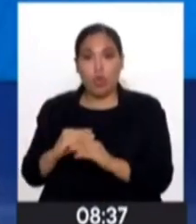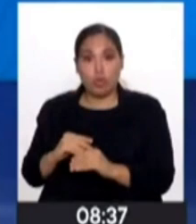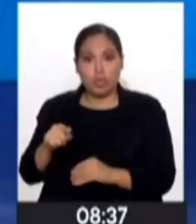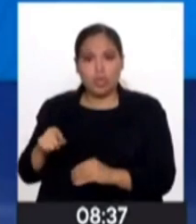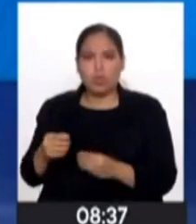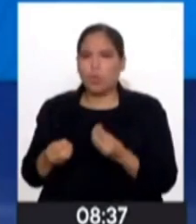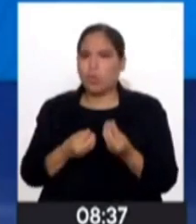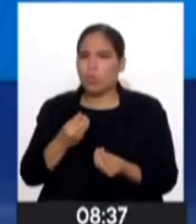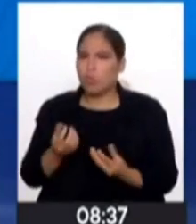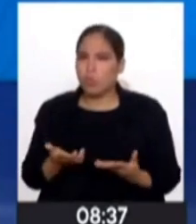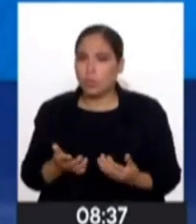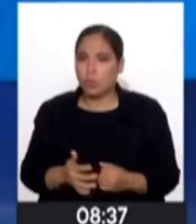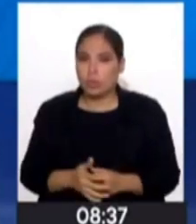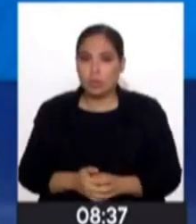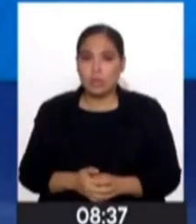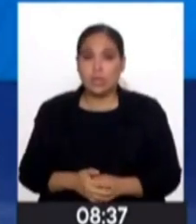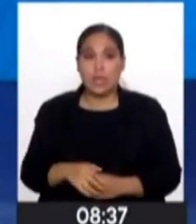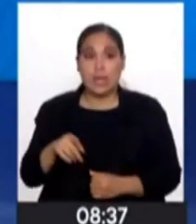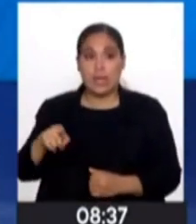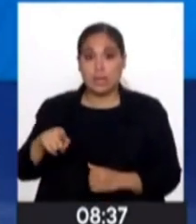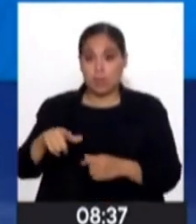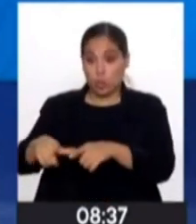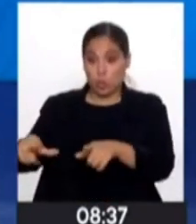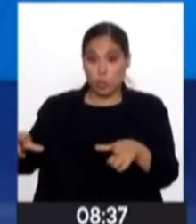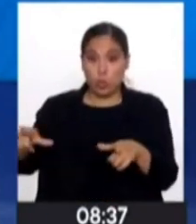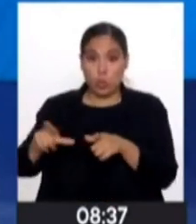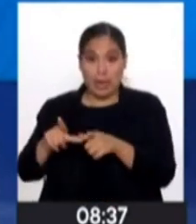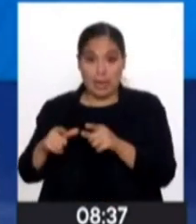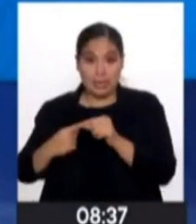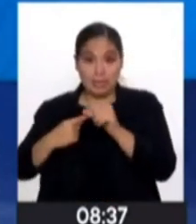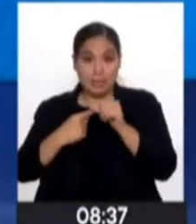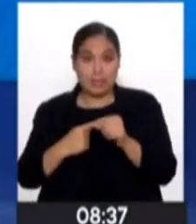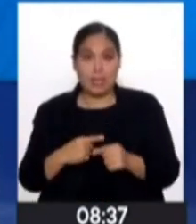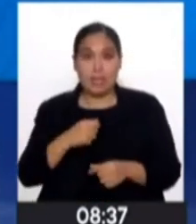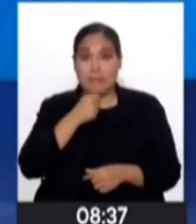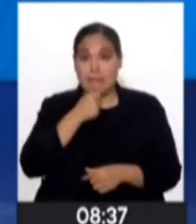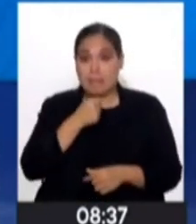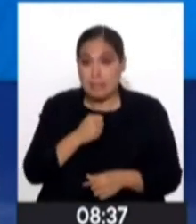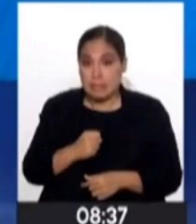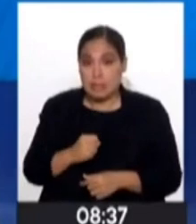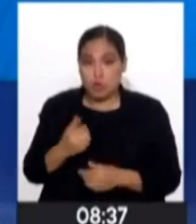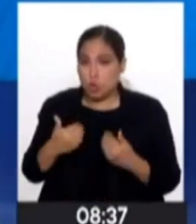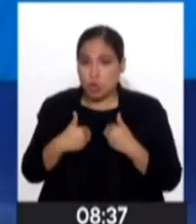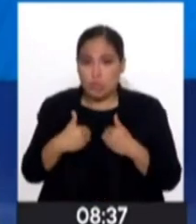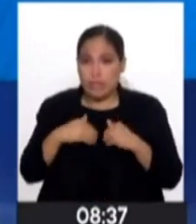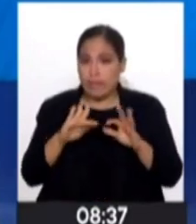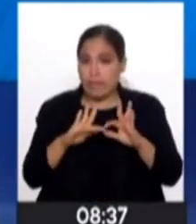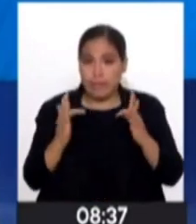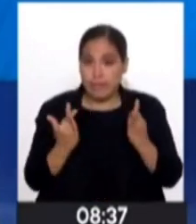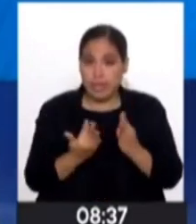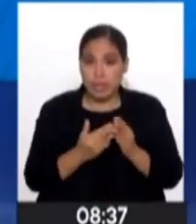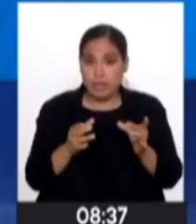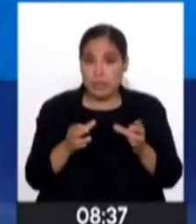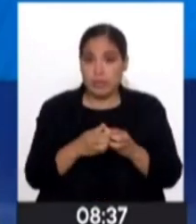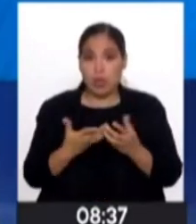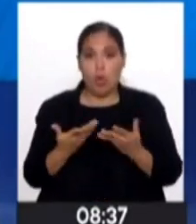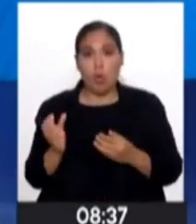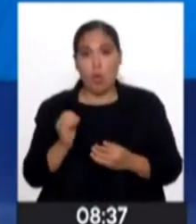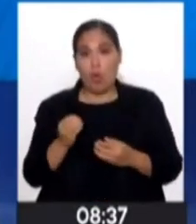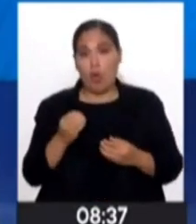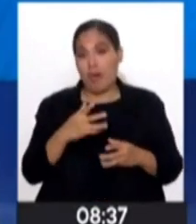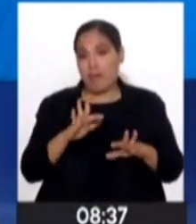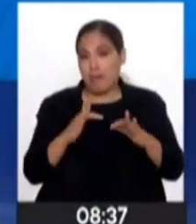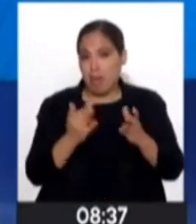¿Cómo es esto? Esto funciona de los... Hay adultos que no tienen una familia, como tú has dicho, o que la familia